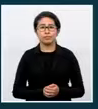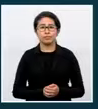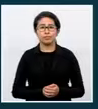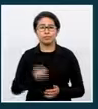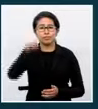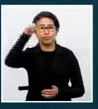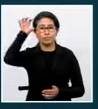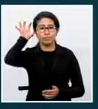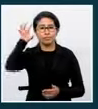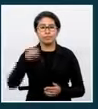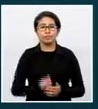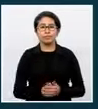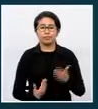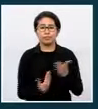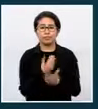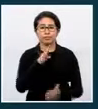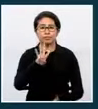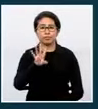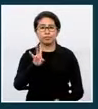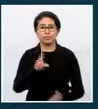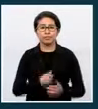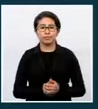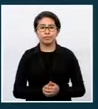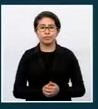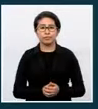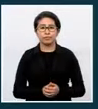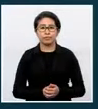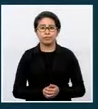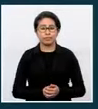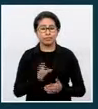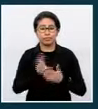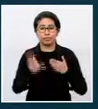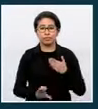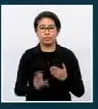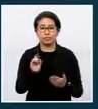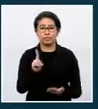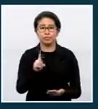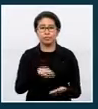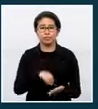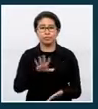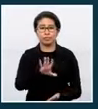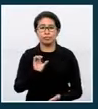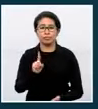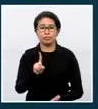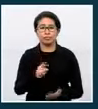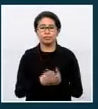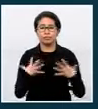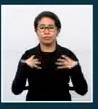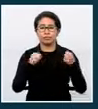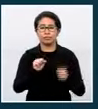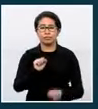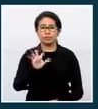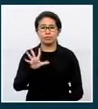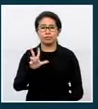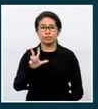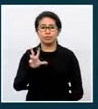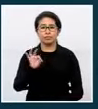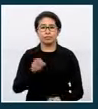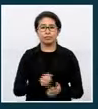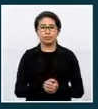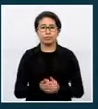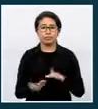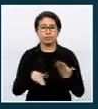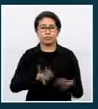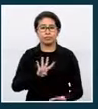Tarija, nuevos contagios 47. Total 1.501 recuperados. 39 decesos